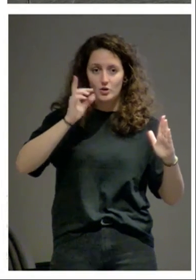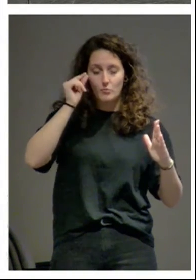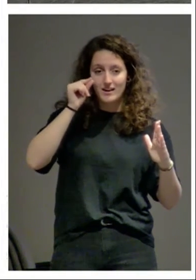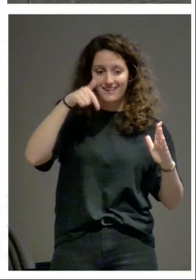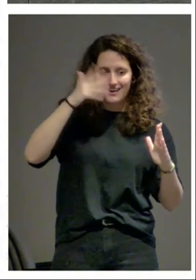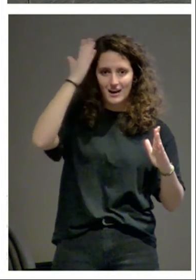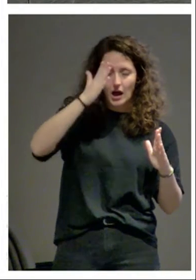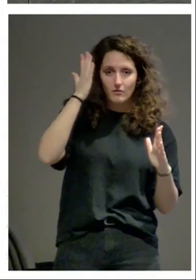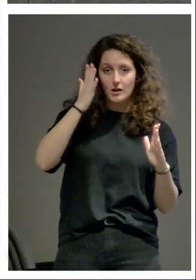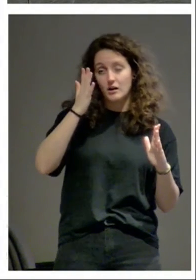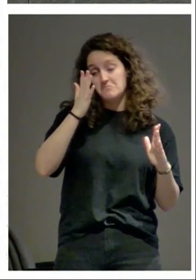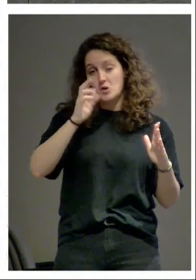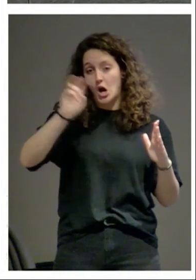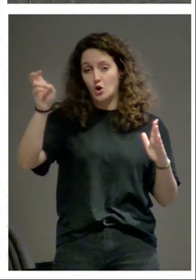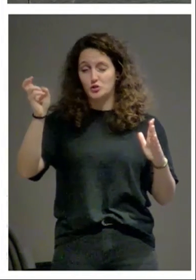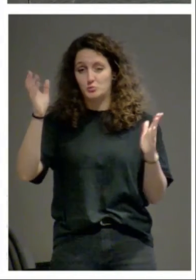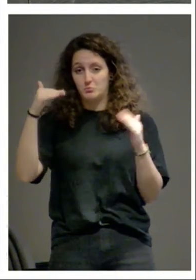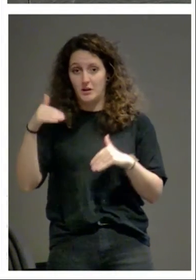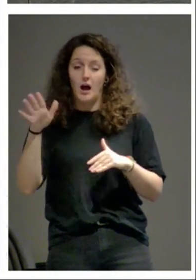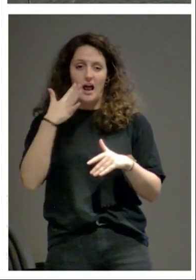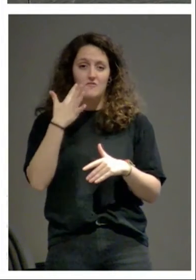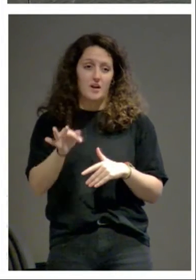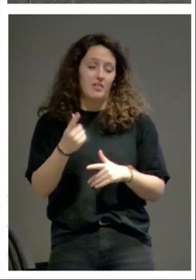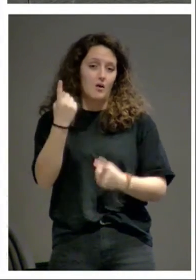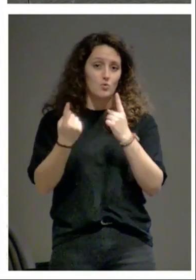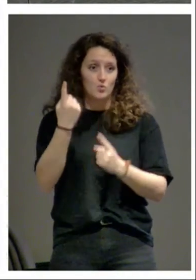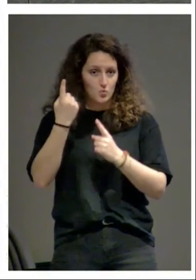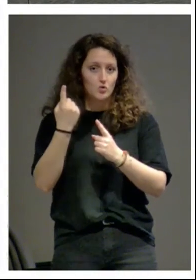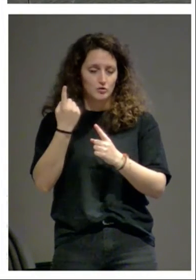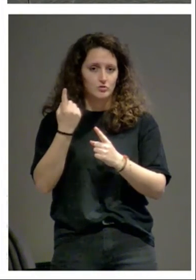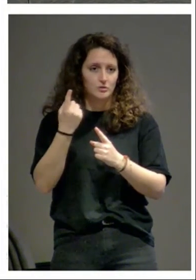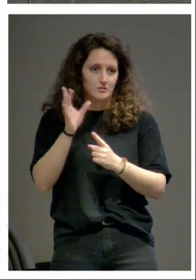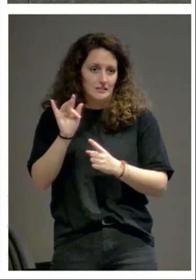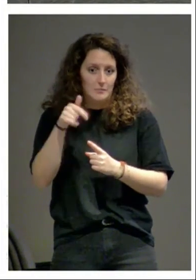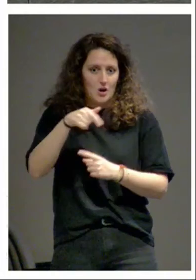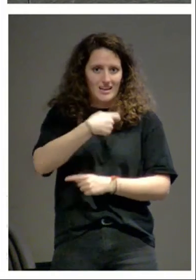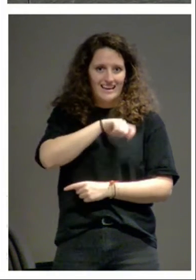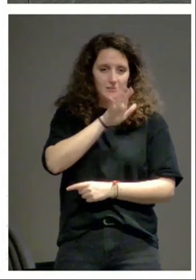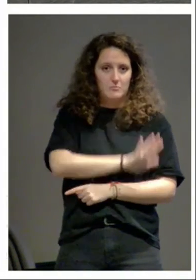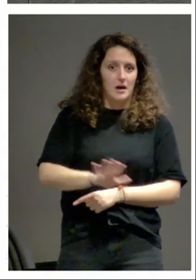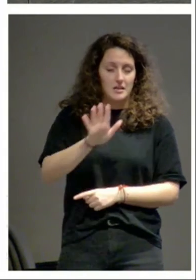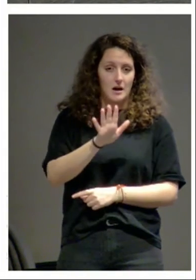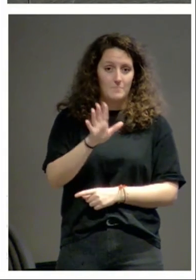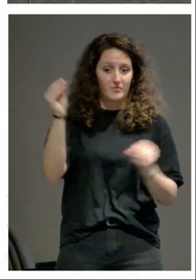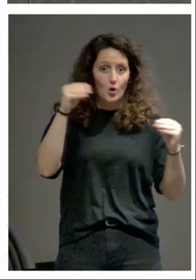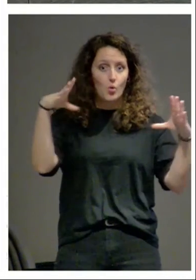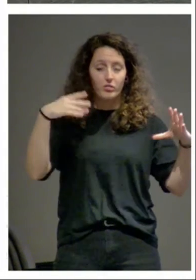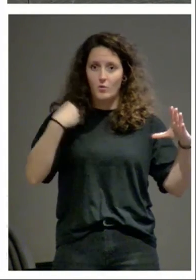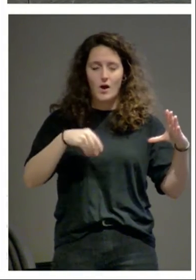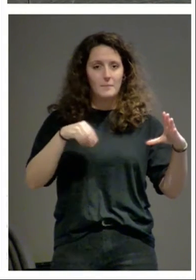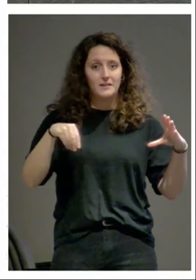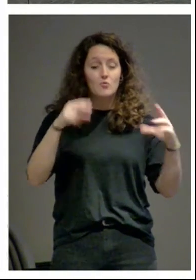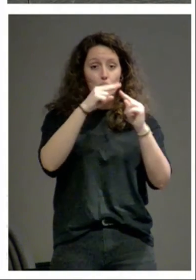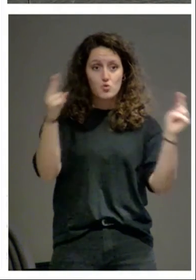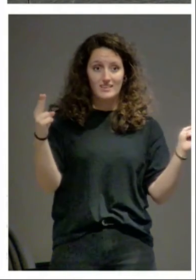tampoco es que haya muchos en Francia tenemos luces de estas dimensiones pero en España no tenemos muchas luces como las del puente